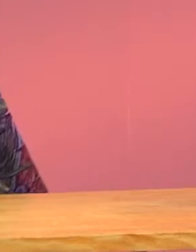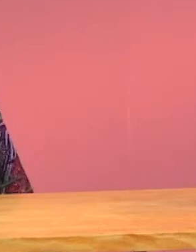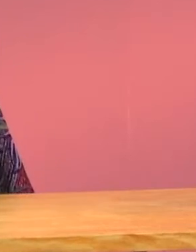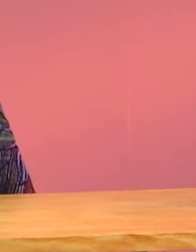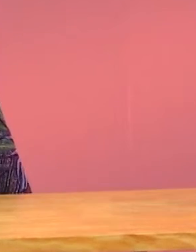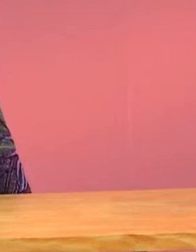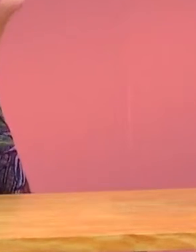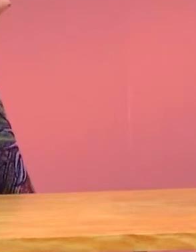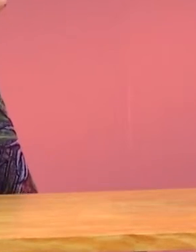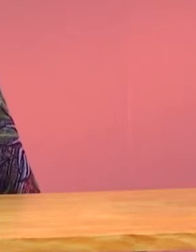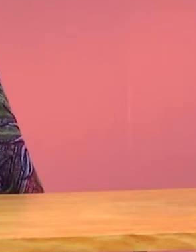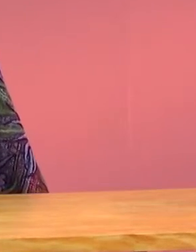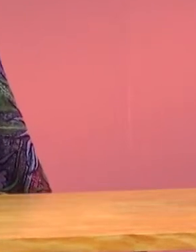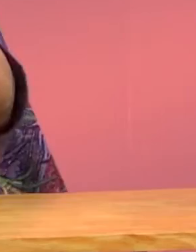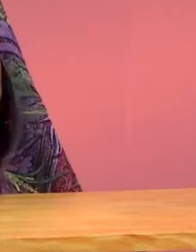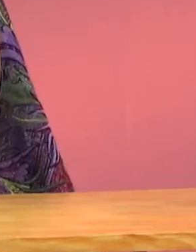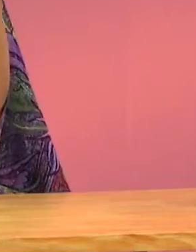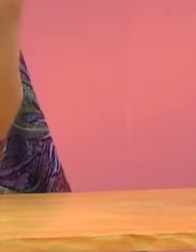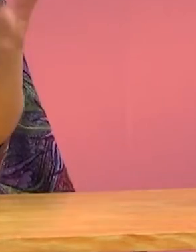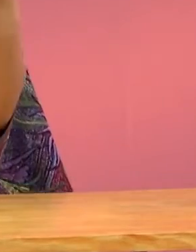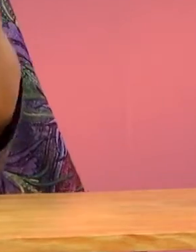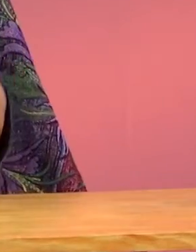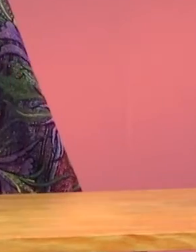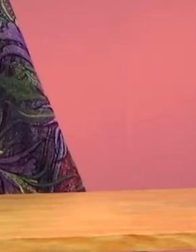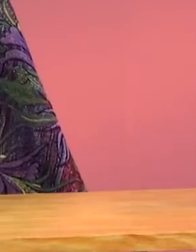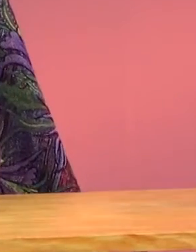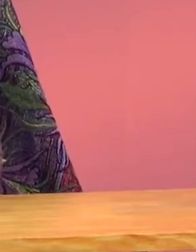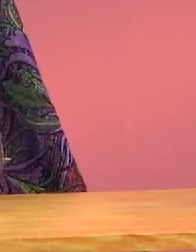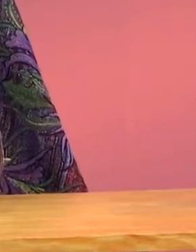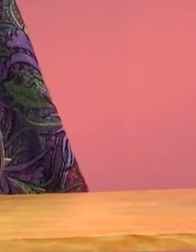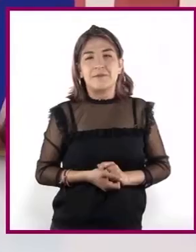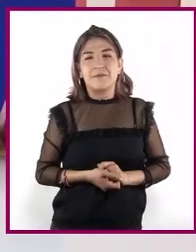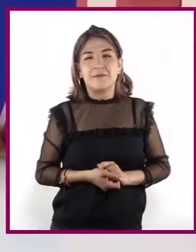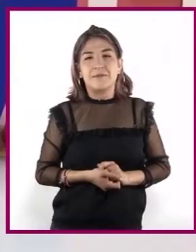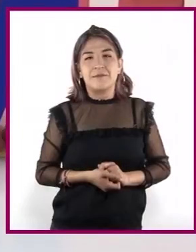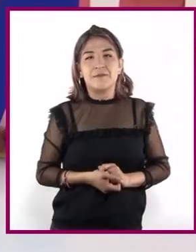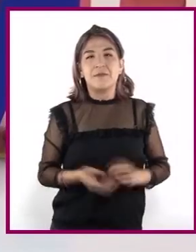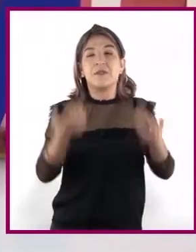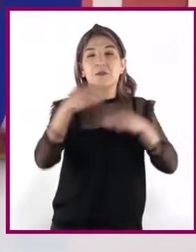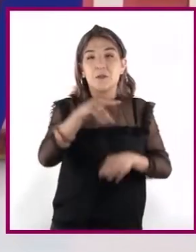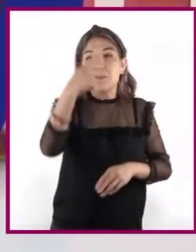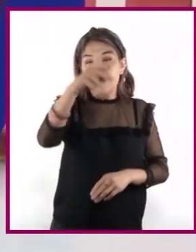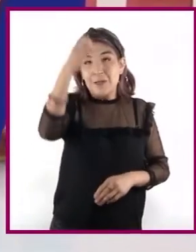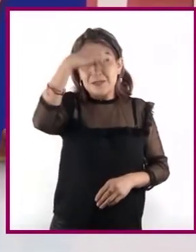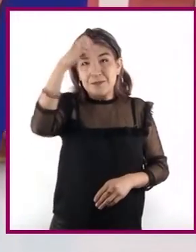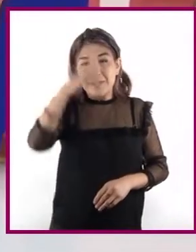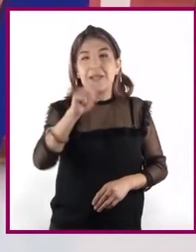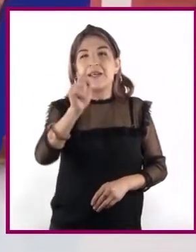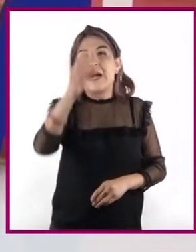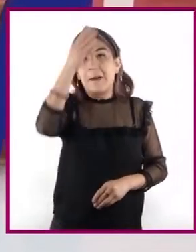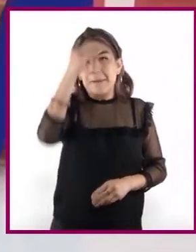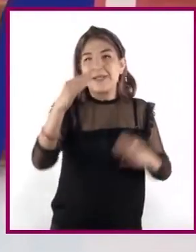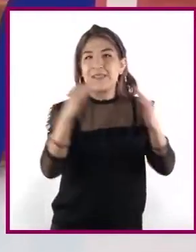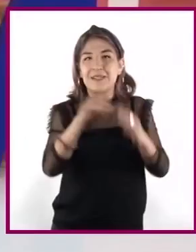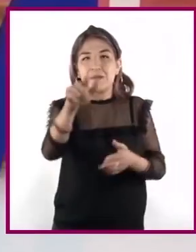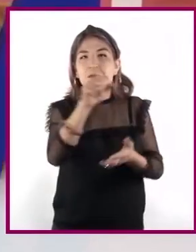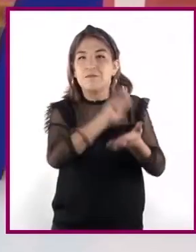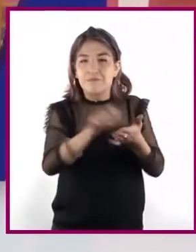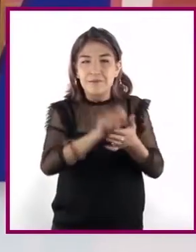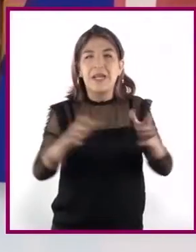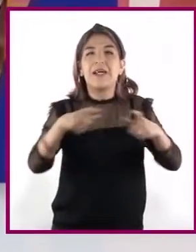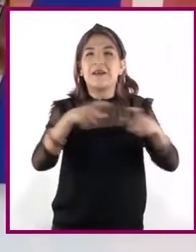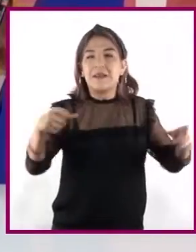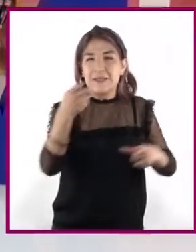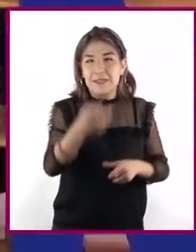de aprendizaje a distancia. Escriban acerca del valor de las fichas de trabajo en la